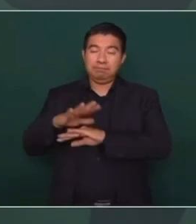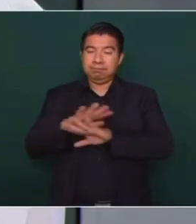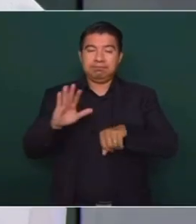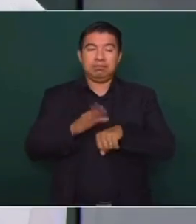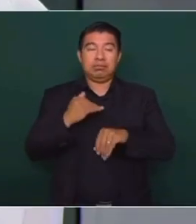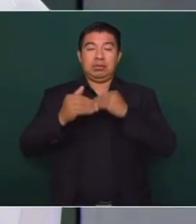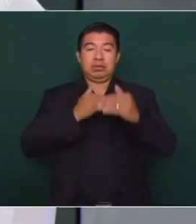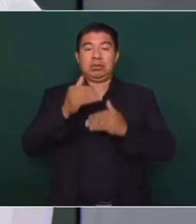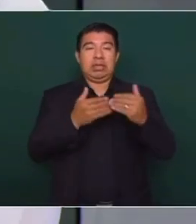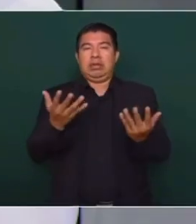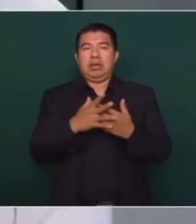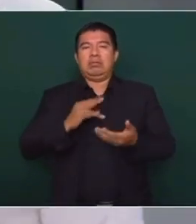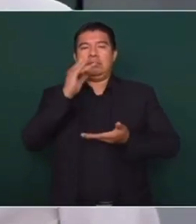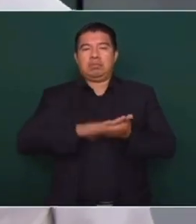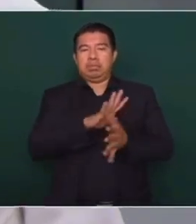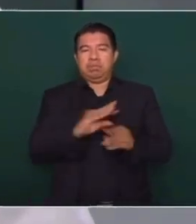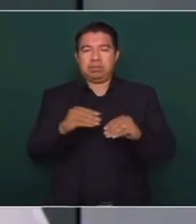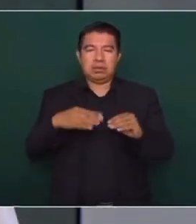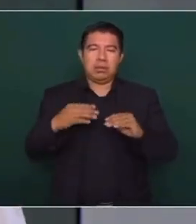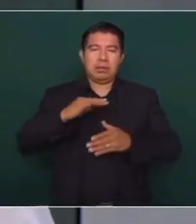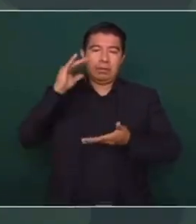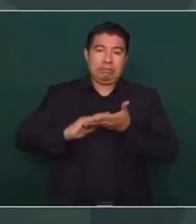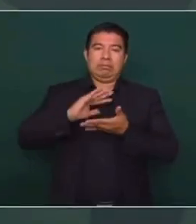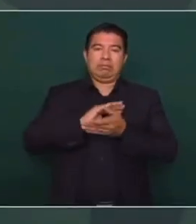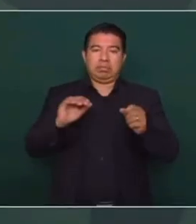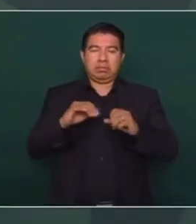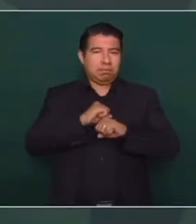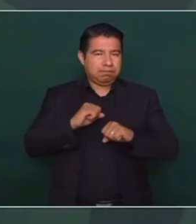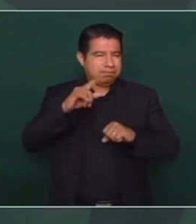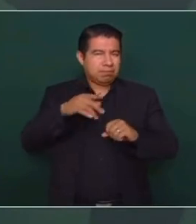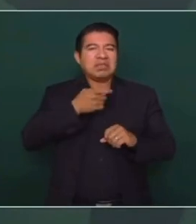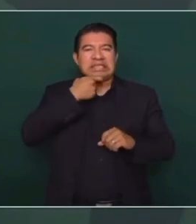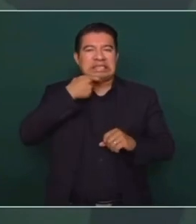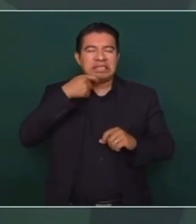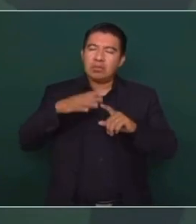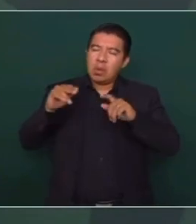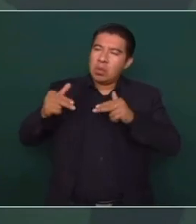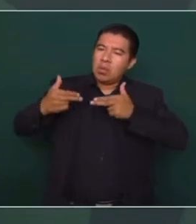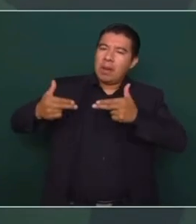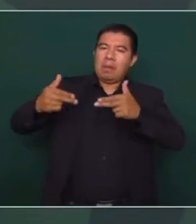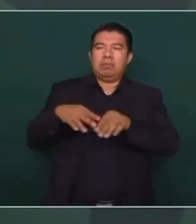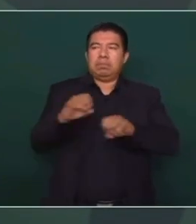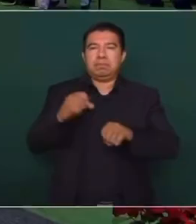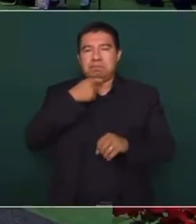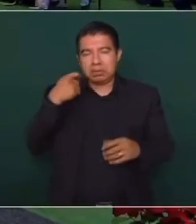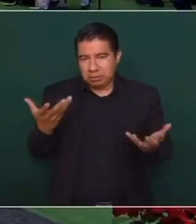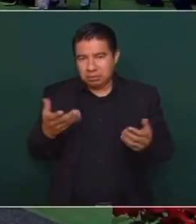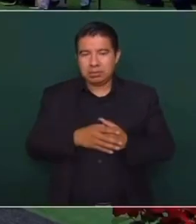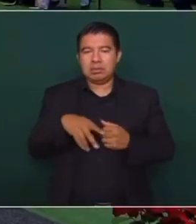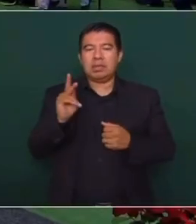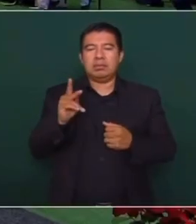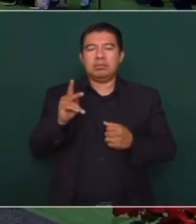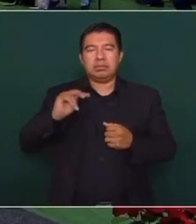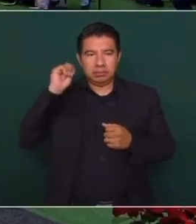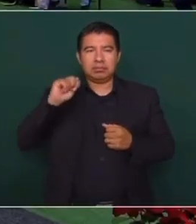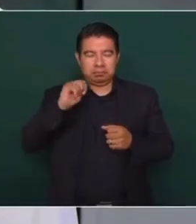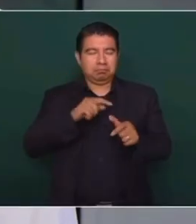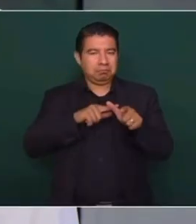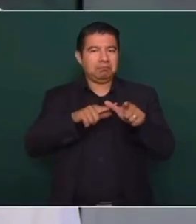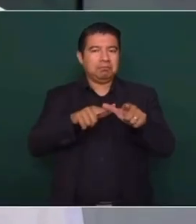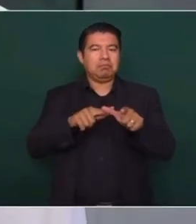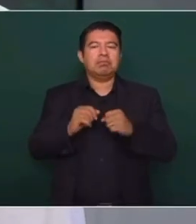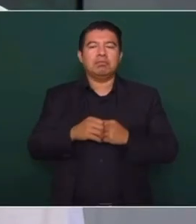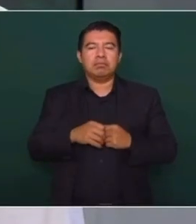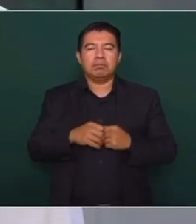y no queremos sobreexplotar los yacimientos petroleros para dejar la herencia a futura generación. Pero Tabasco va a seguir